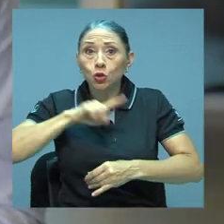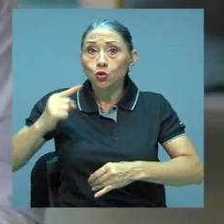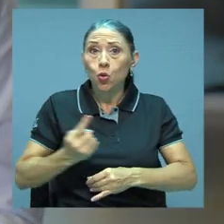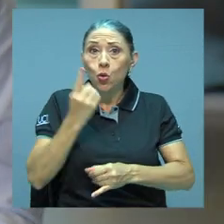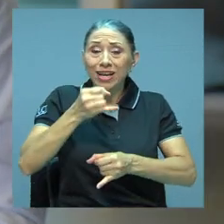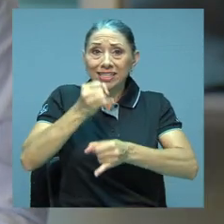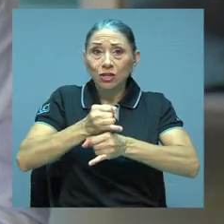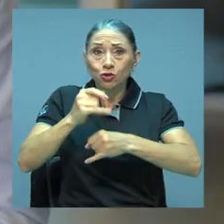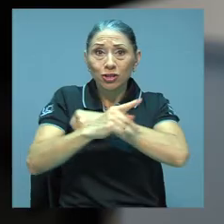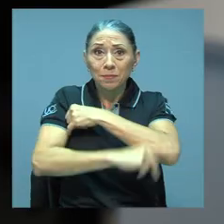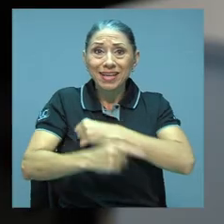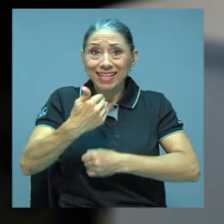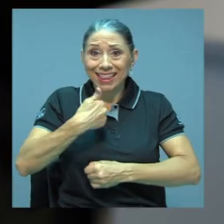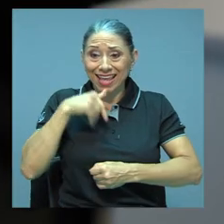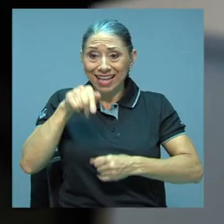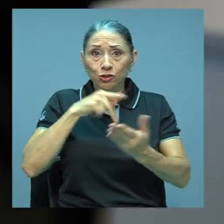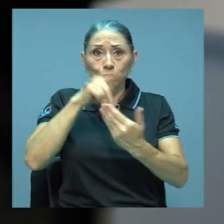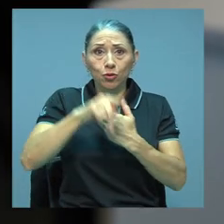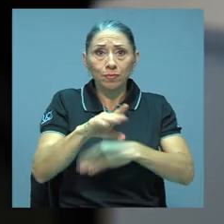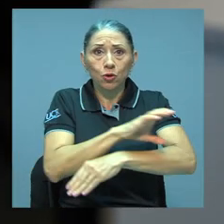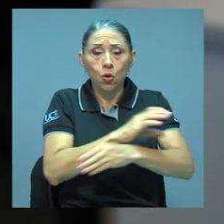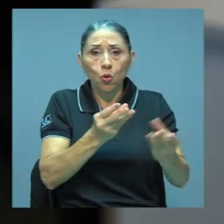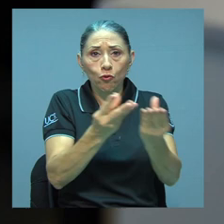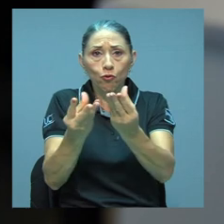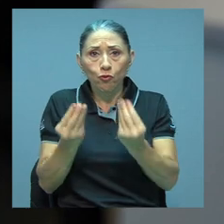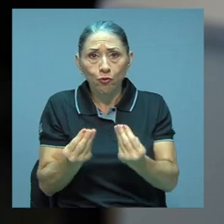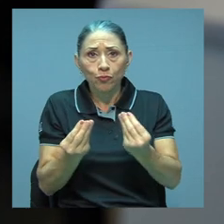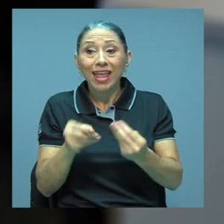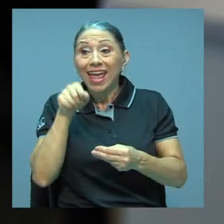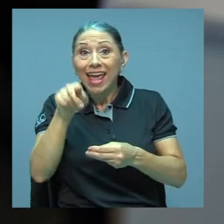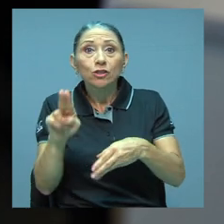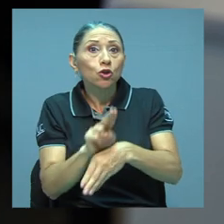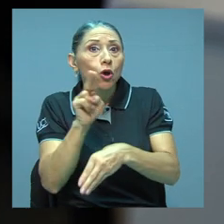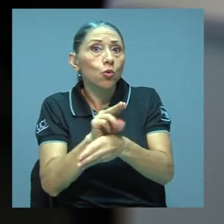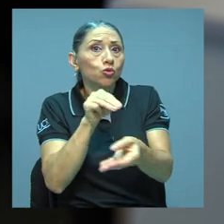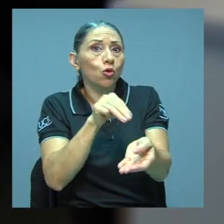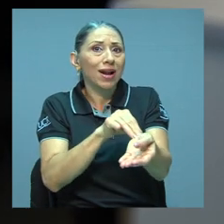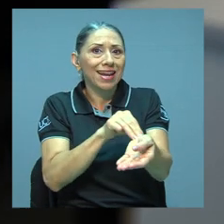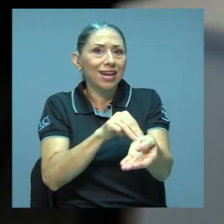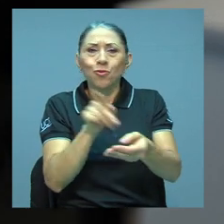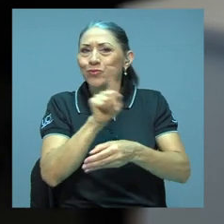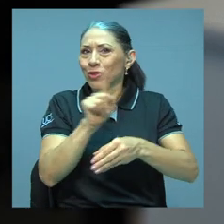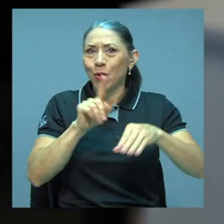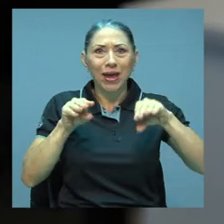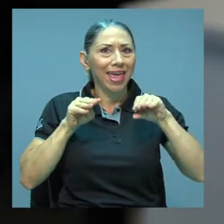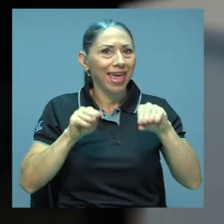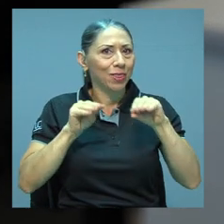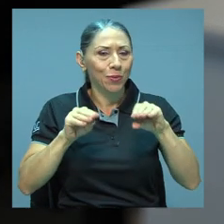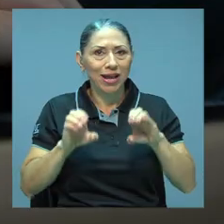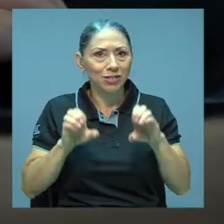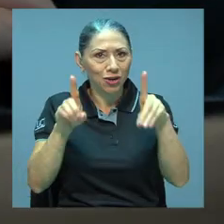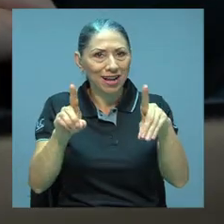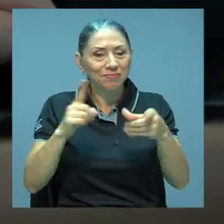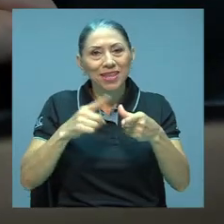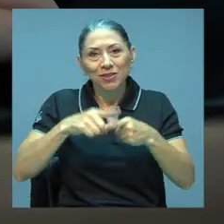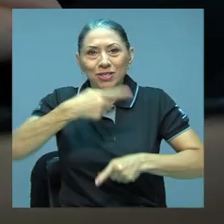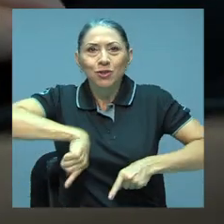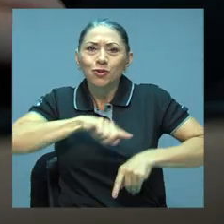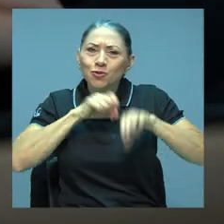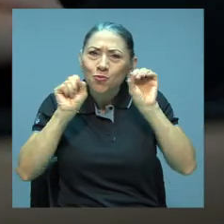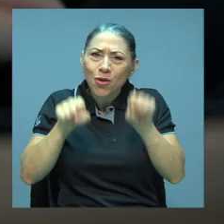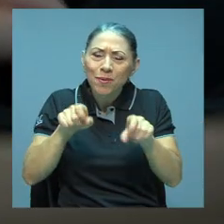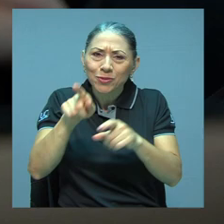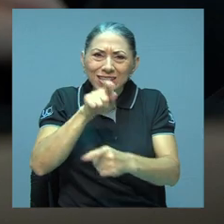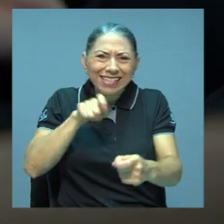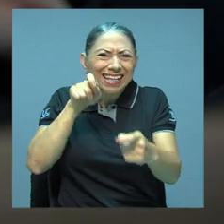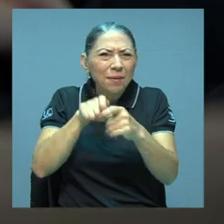que tiene estos softwares. Algo que es importante aclarar es que estos softwares son de uso clínico, no son de uso educacional meramente, entonces podemos hacer exactamente